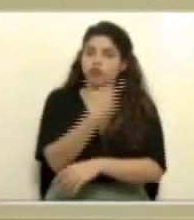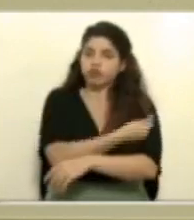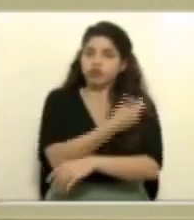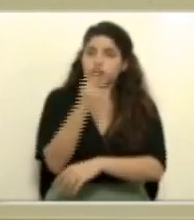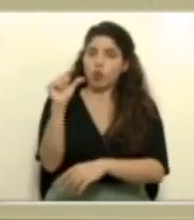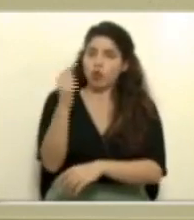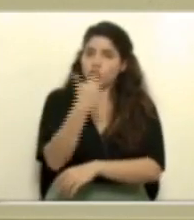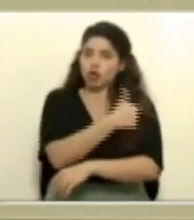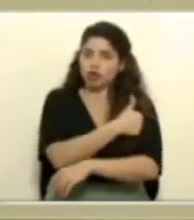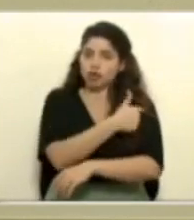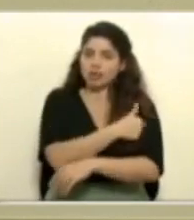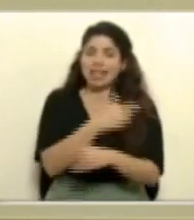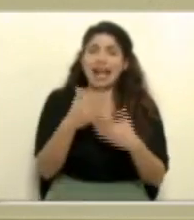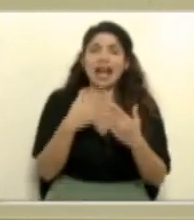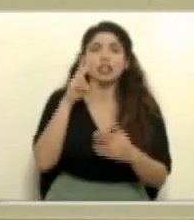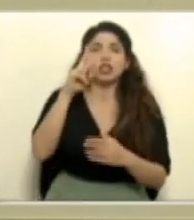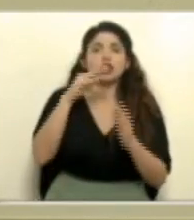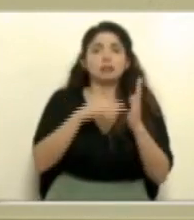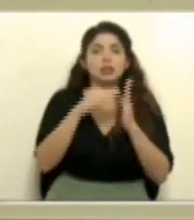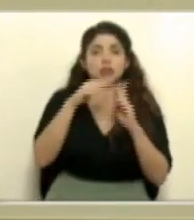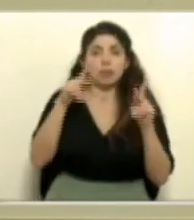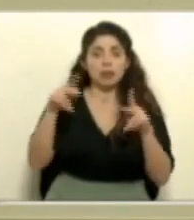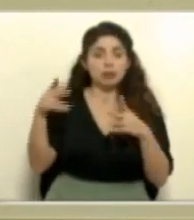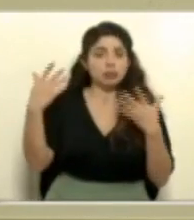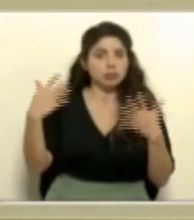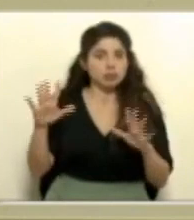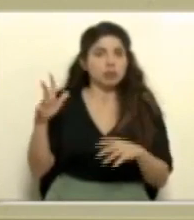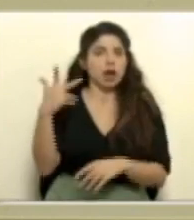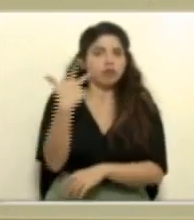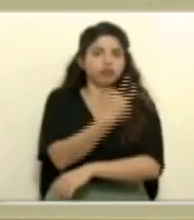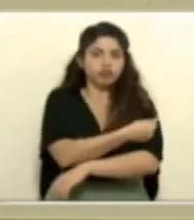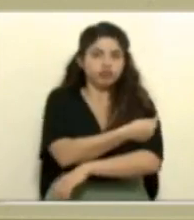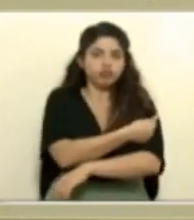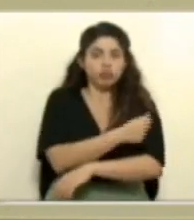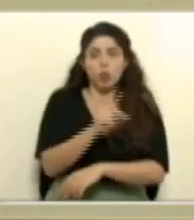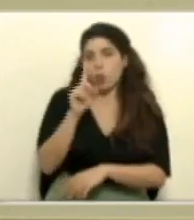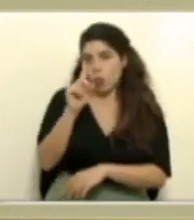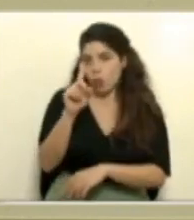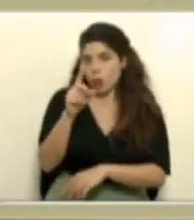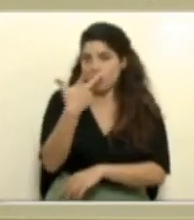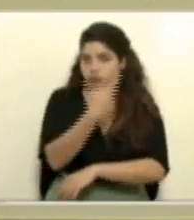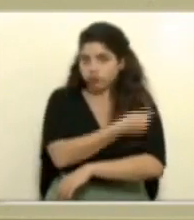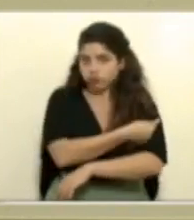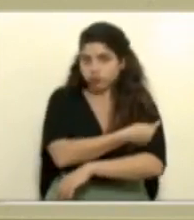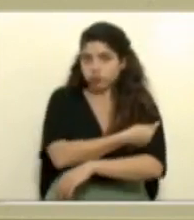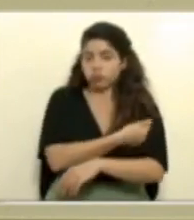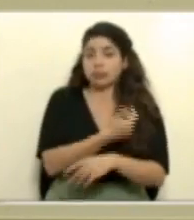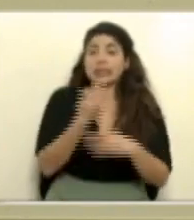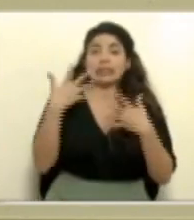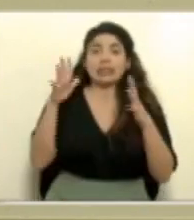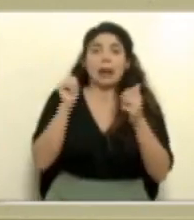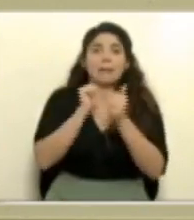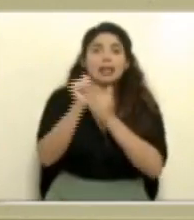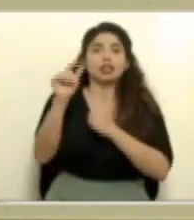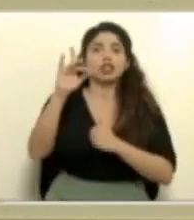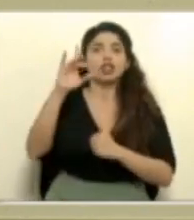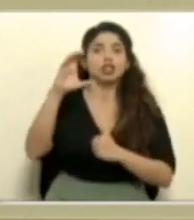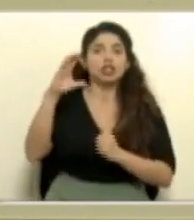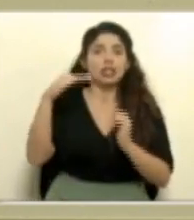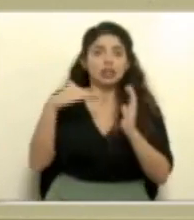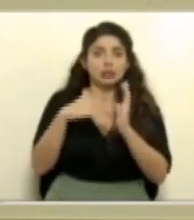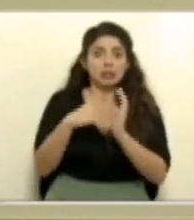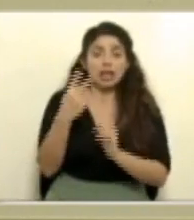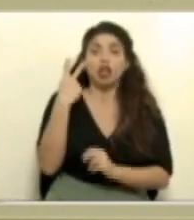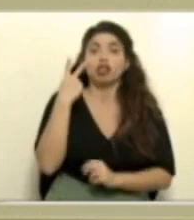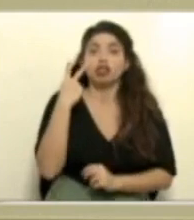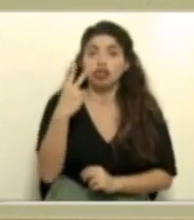casi dos millones de personas vacunadas con una dosis y ya sobrepasamos los 800.000 con